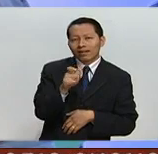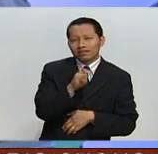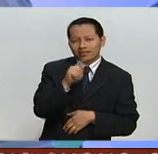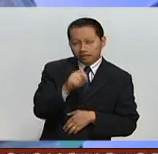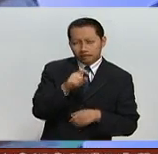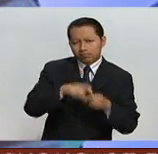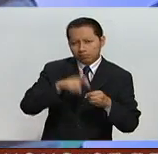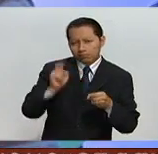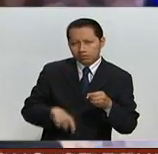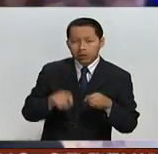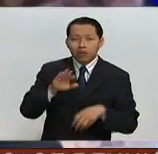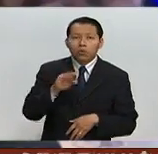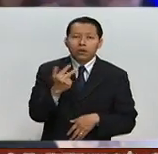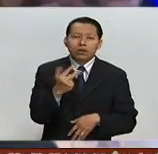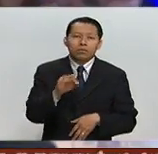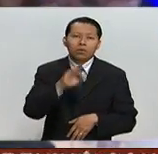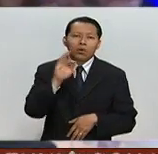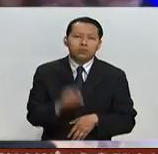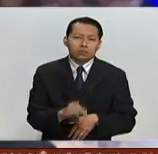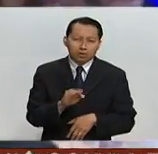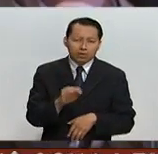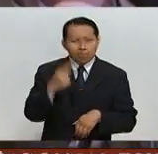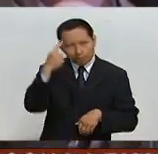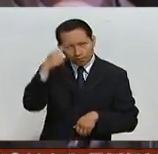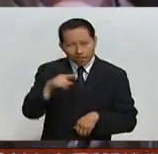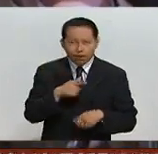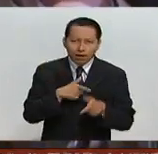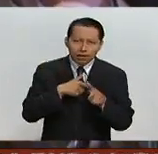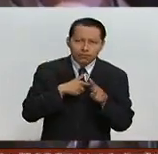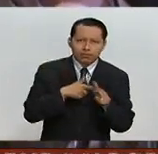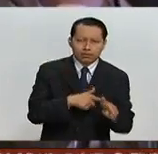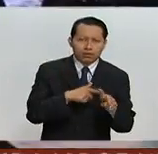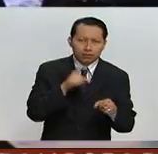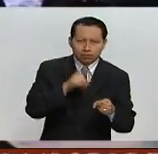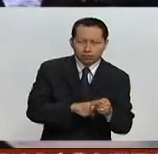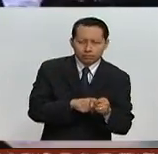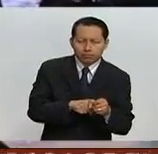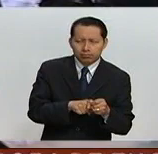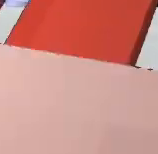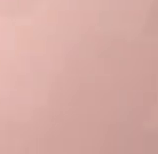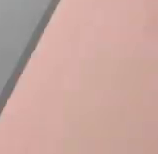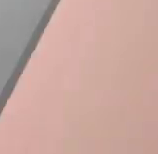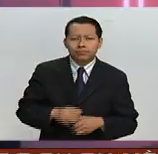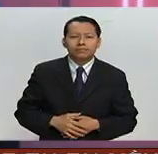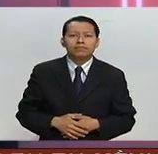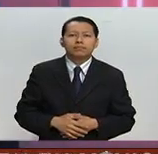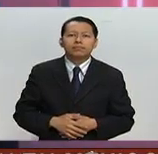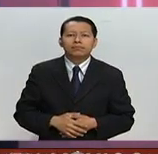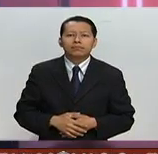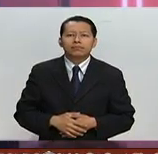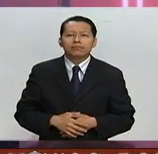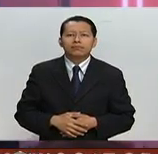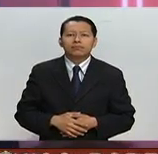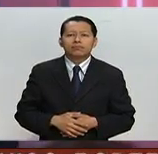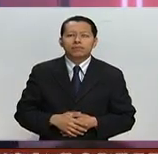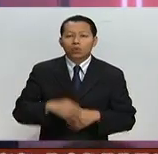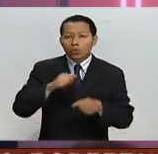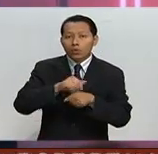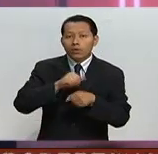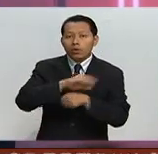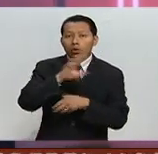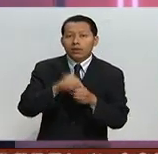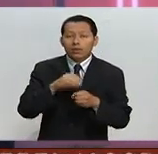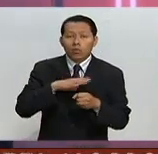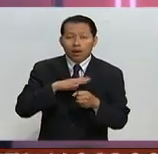salida, y del 48% en favor de permanecer en el bloque comunitario. El número total de